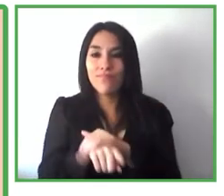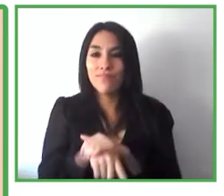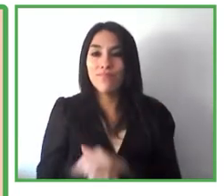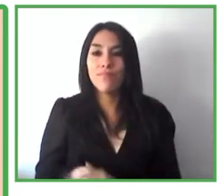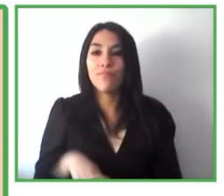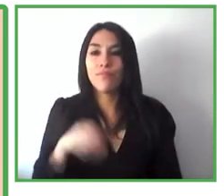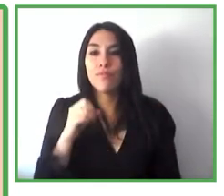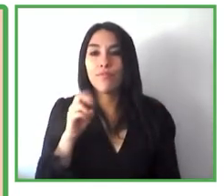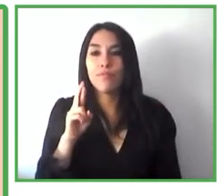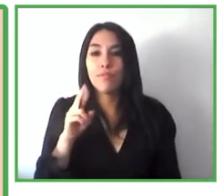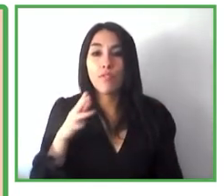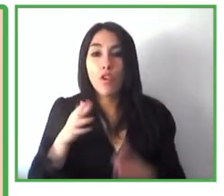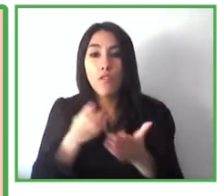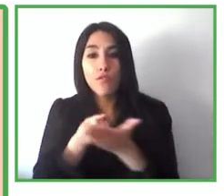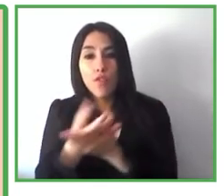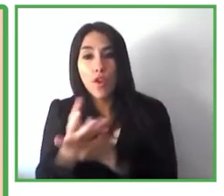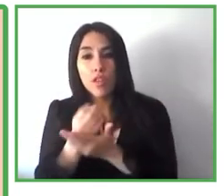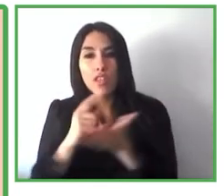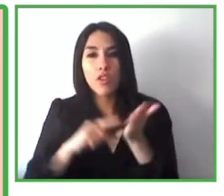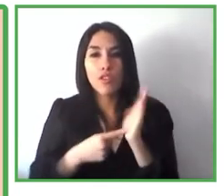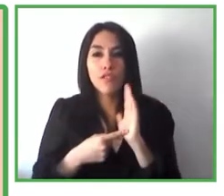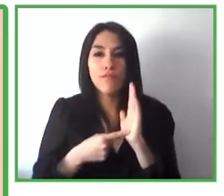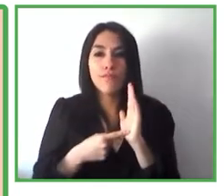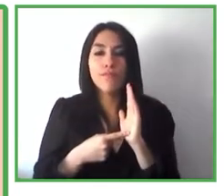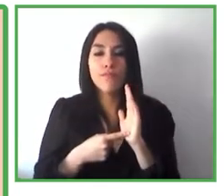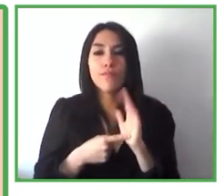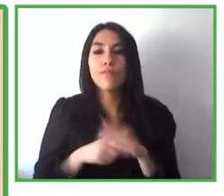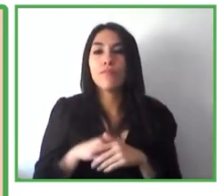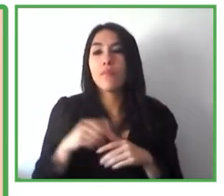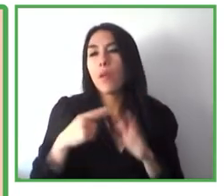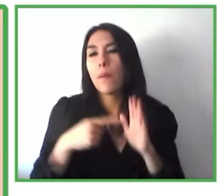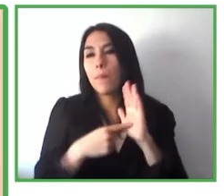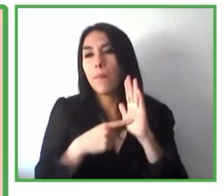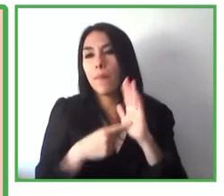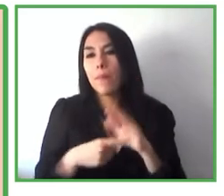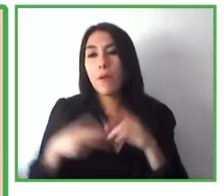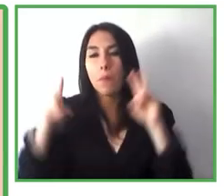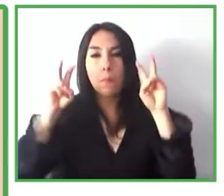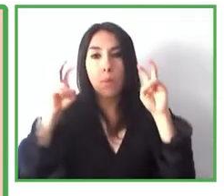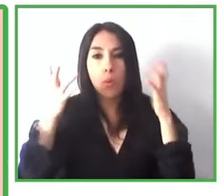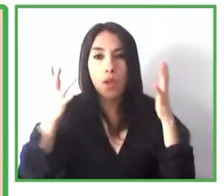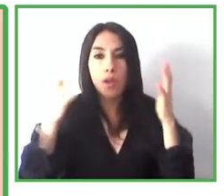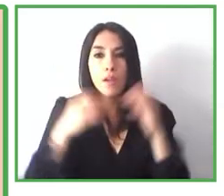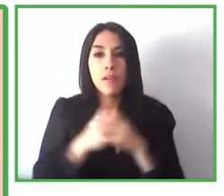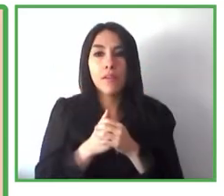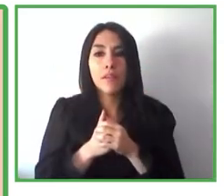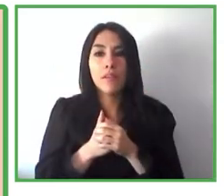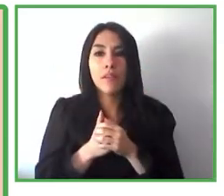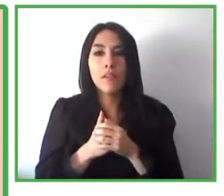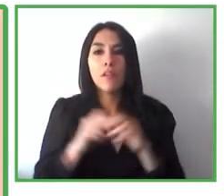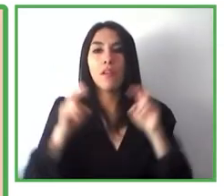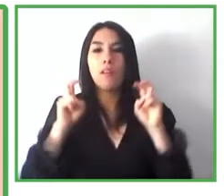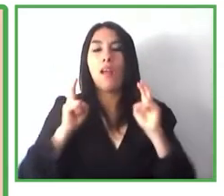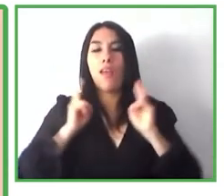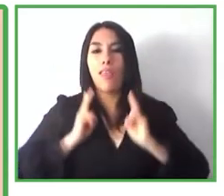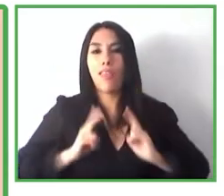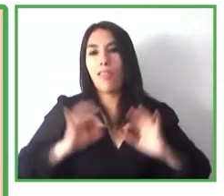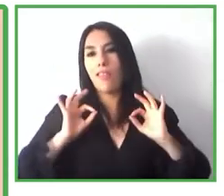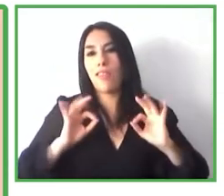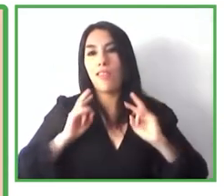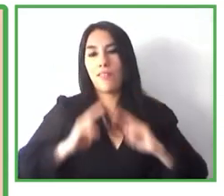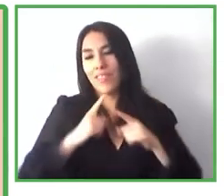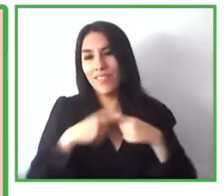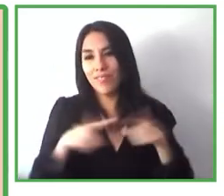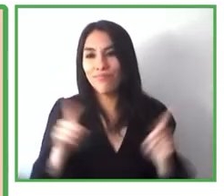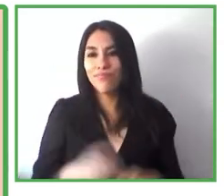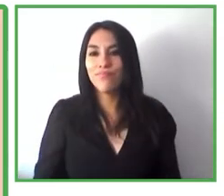información sobre la ergonomía la comodidad por ejemplo de las diferentes soluciones de sedestación que tengamos en